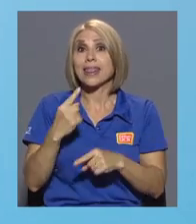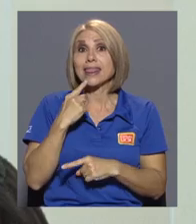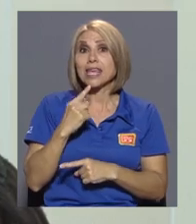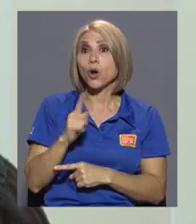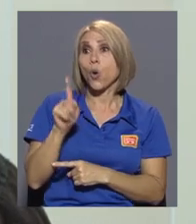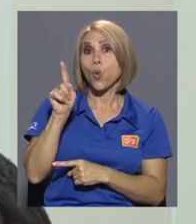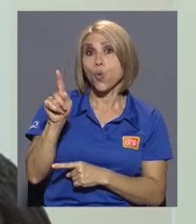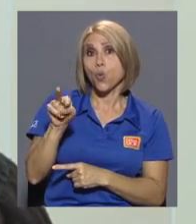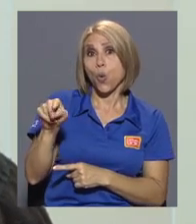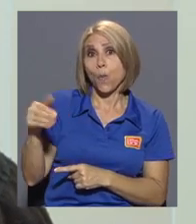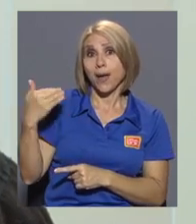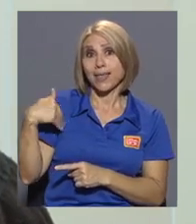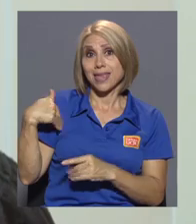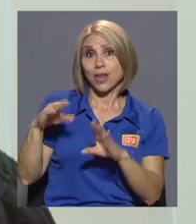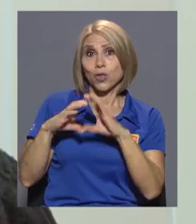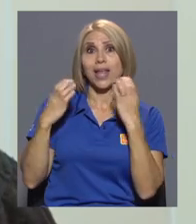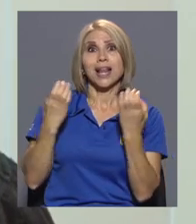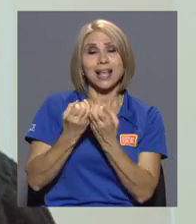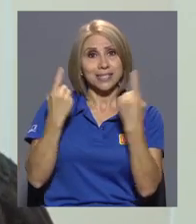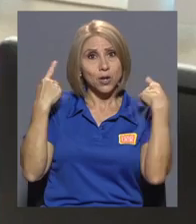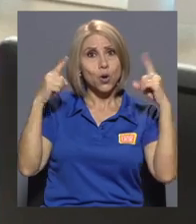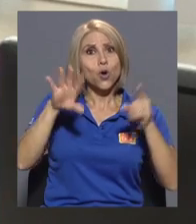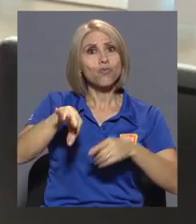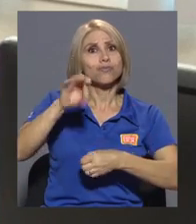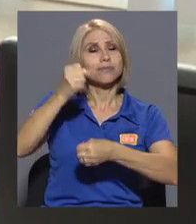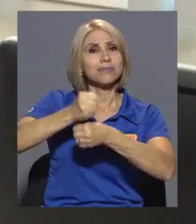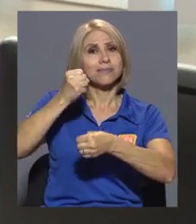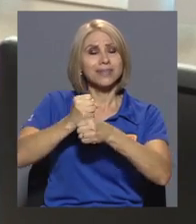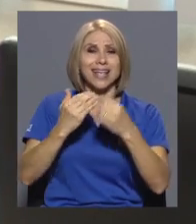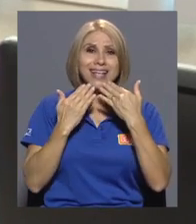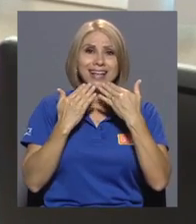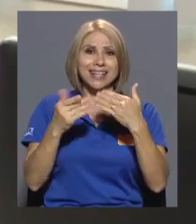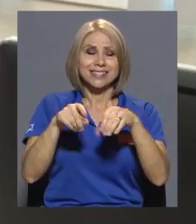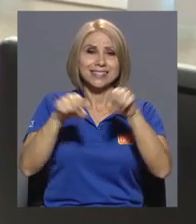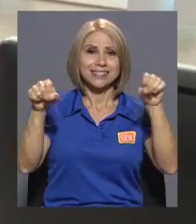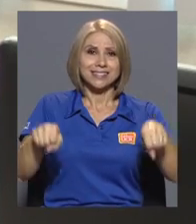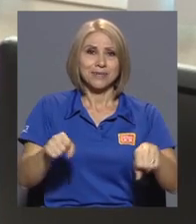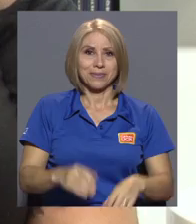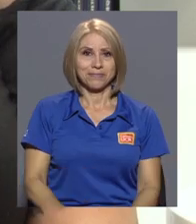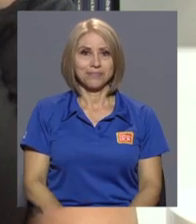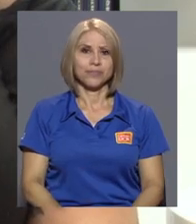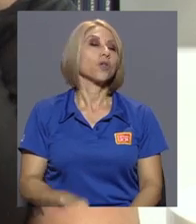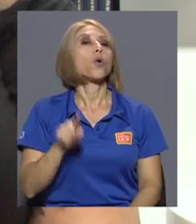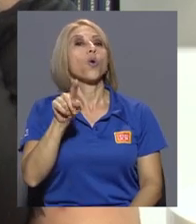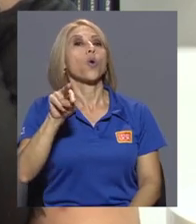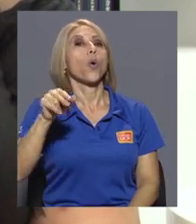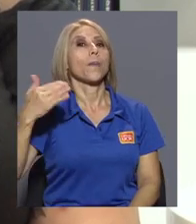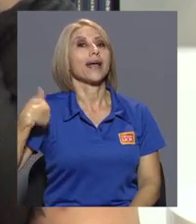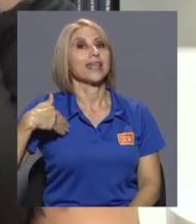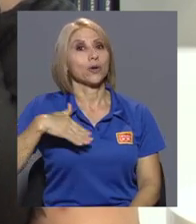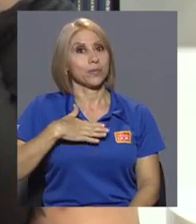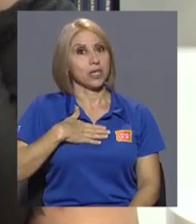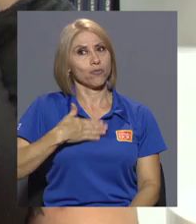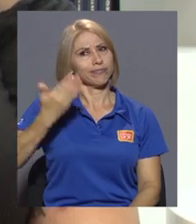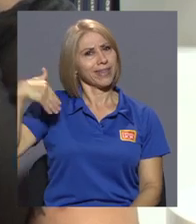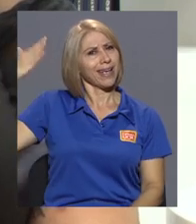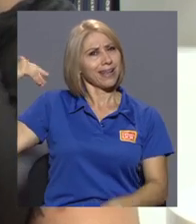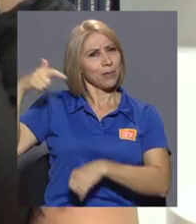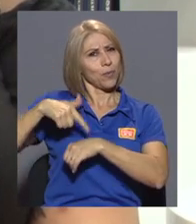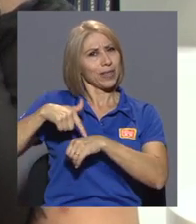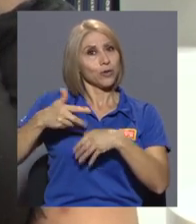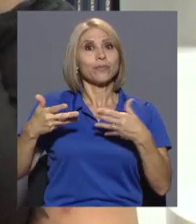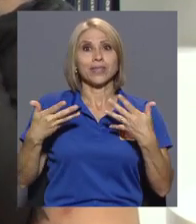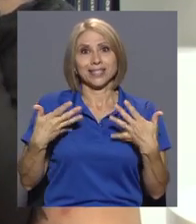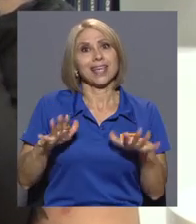de sus compañeros de clase logró conseguir empleo gracias al sistema. Un compañero mío en ese entonces, ahora ya él es